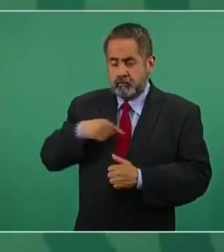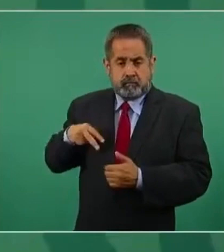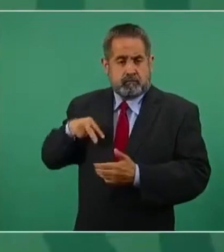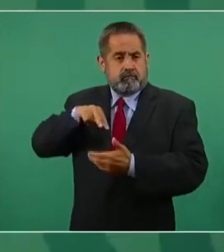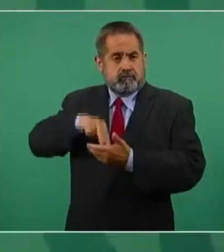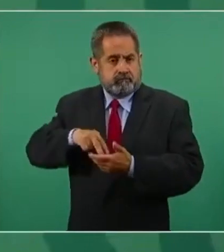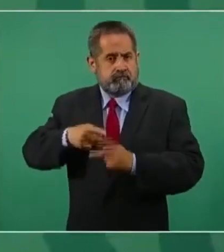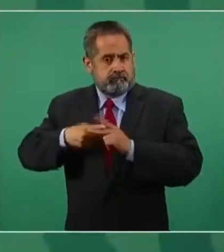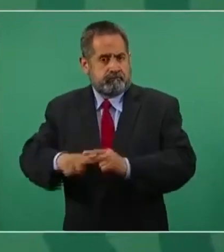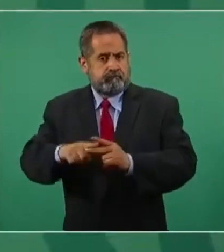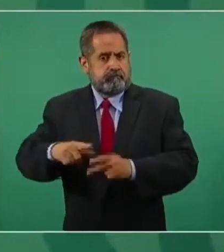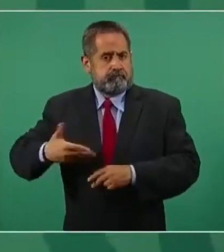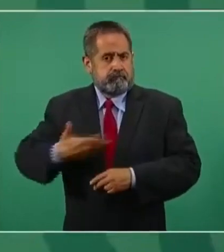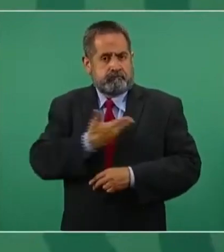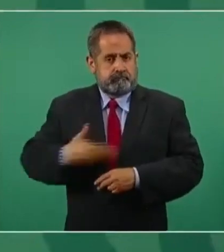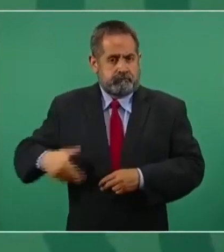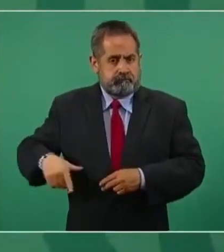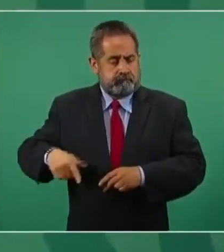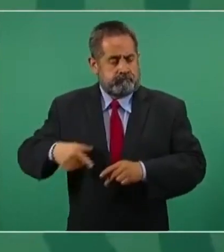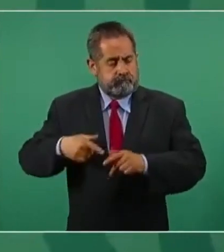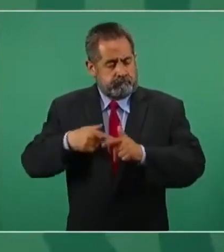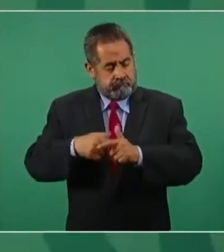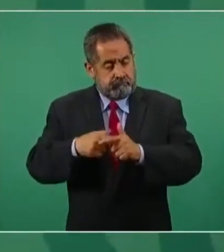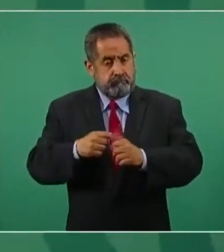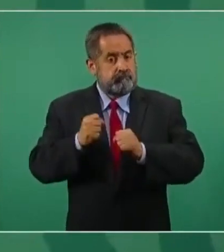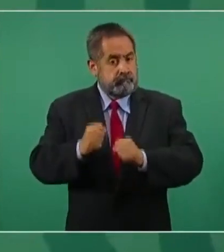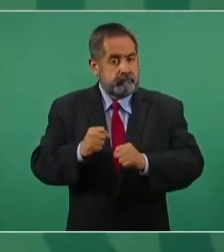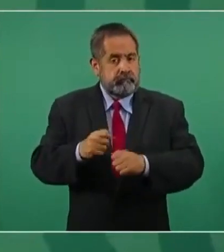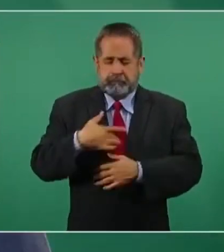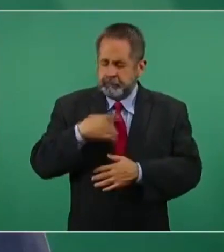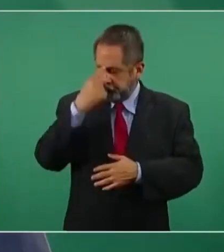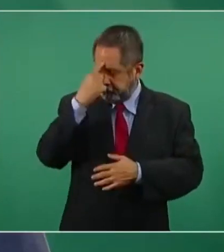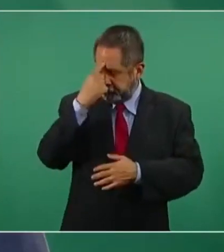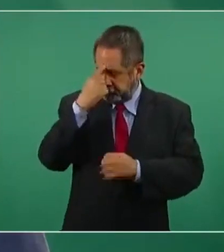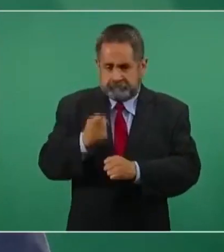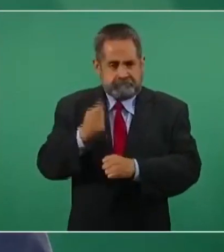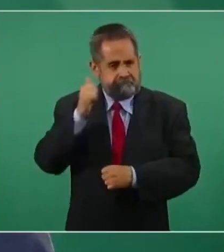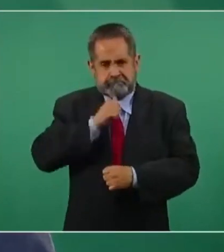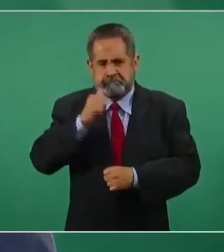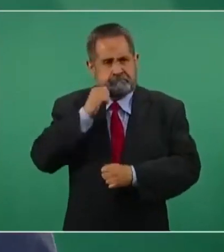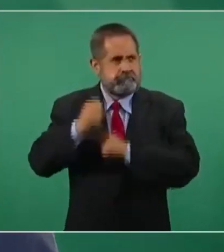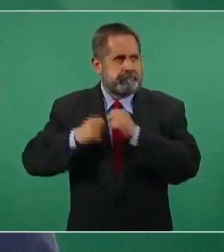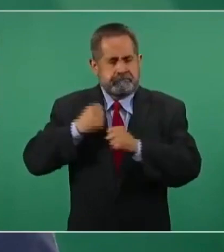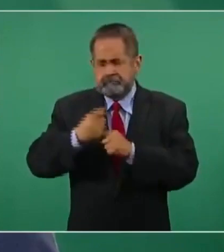por convicción de siempre,